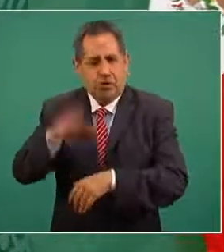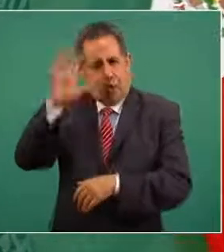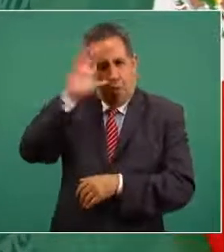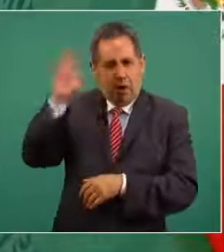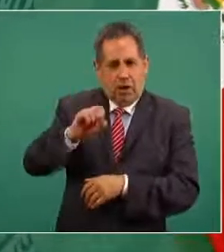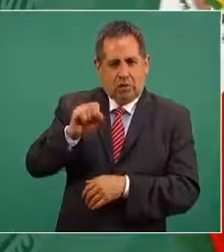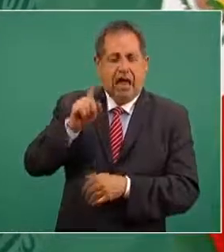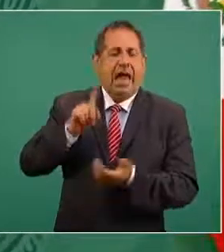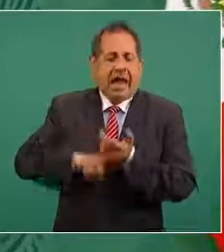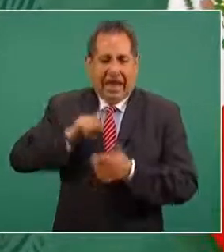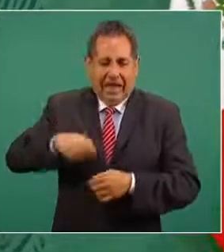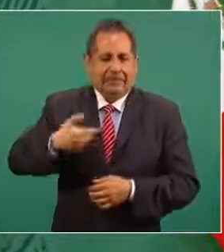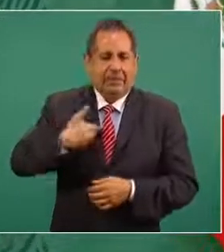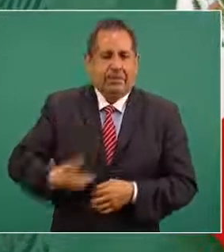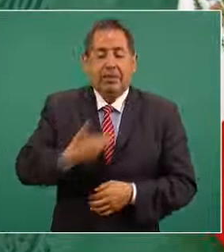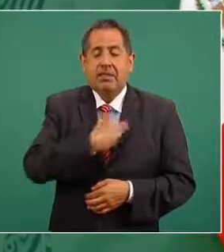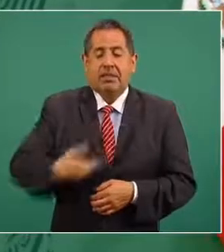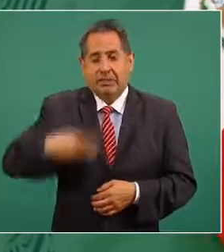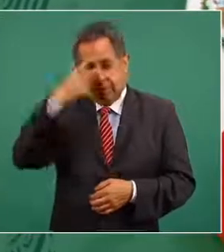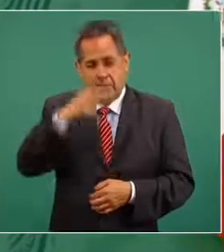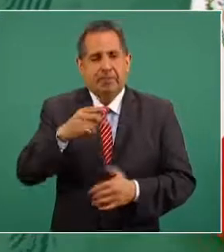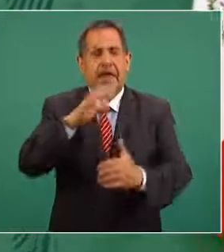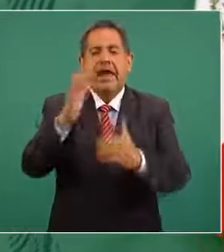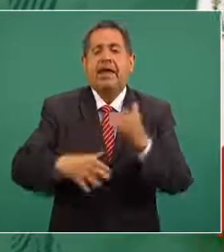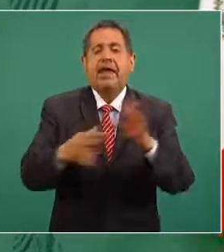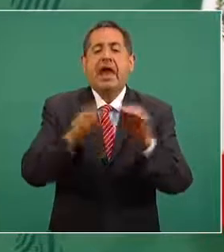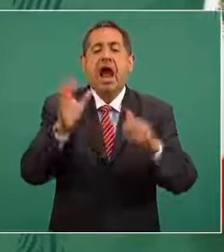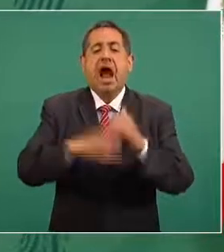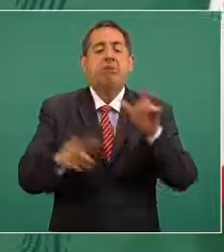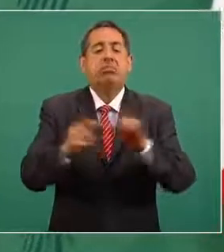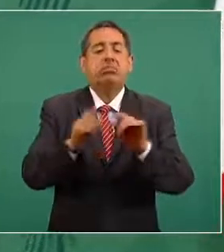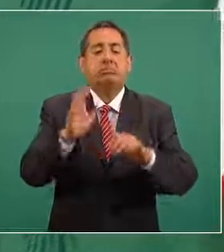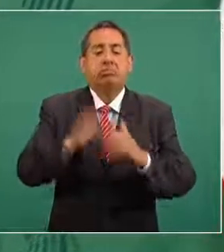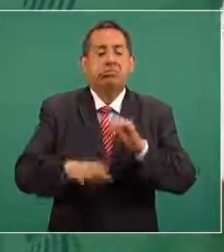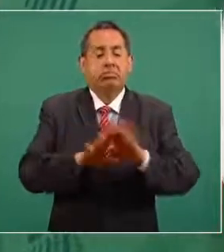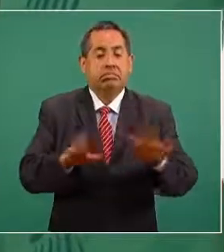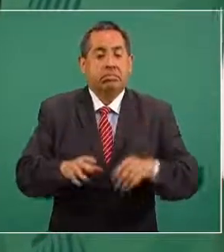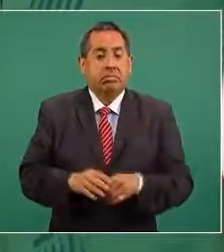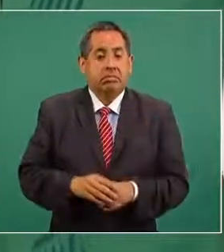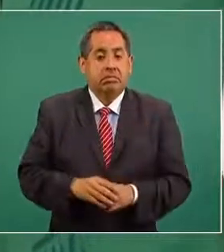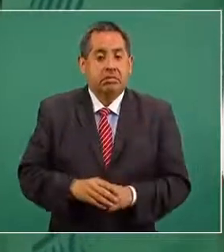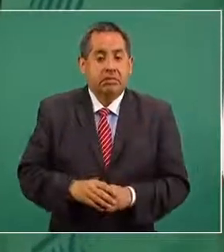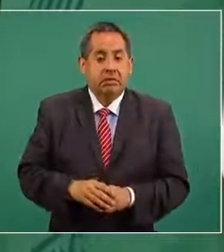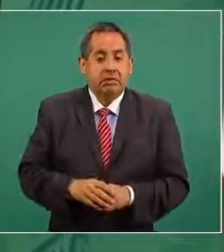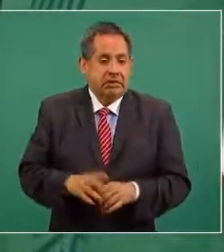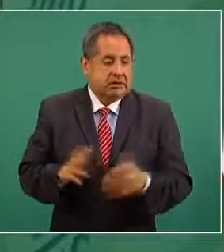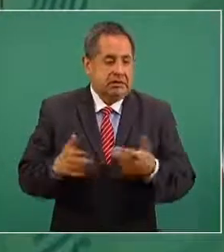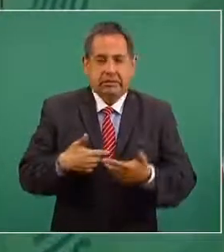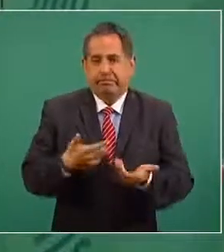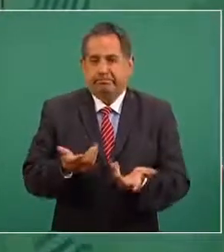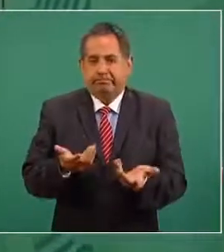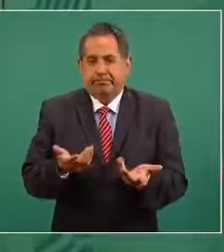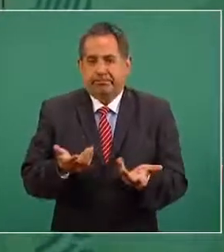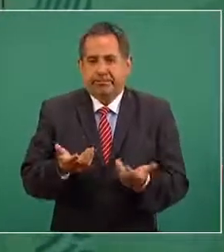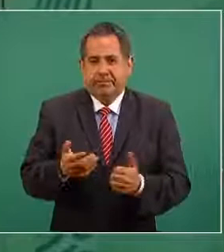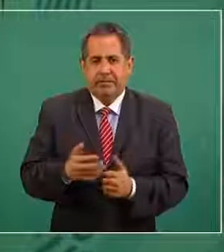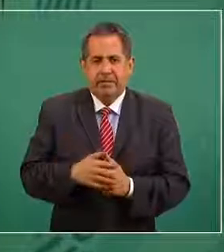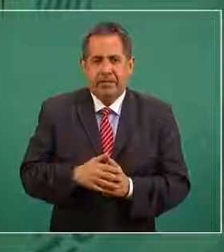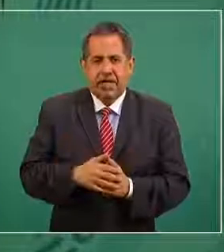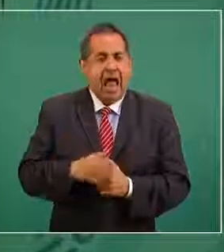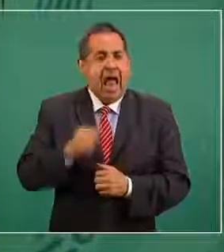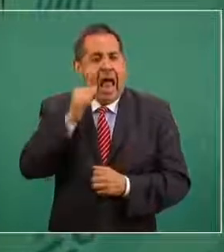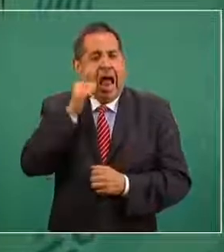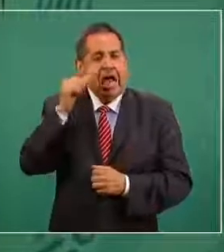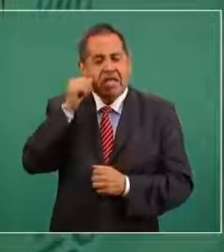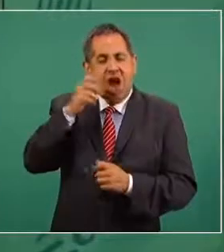presidente de México ya se terminó porque ya ahora ya no no tenemos ayer le